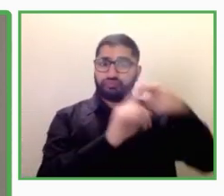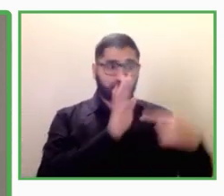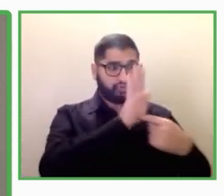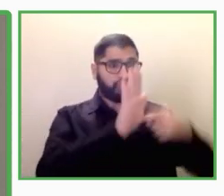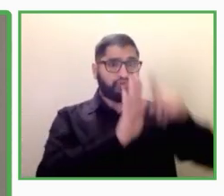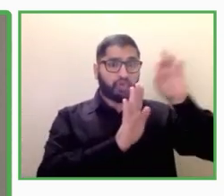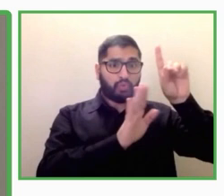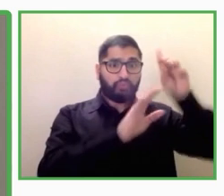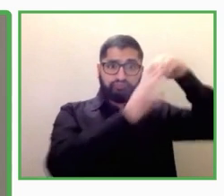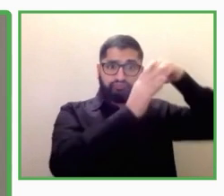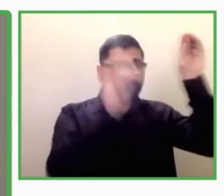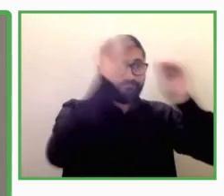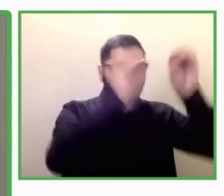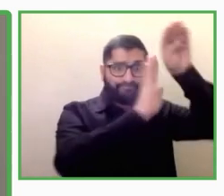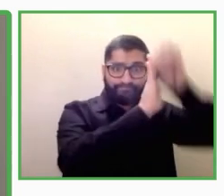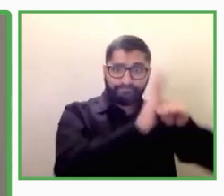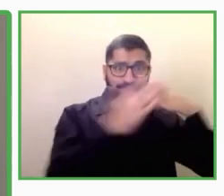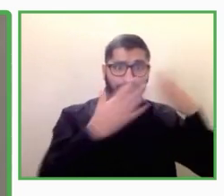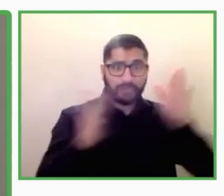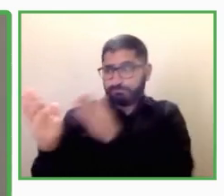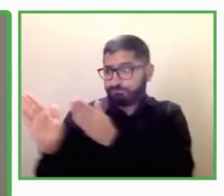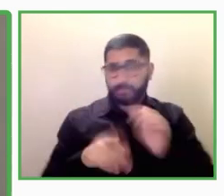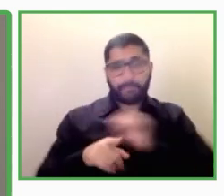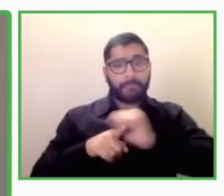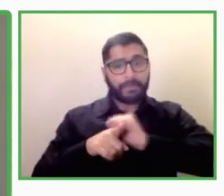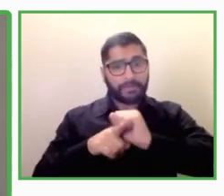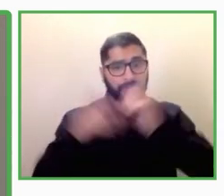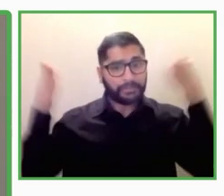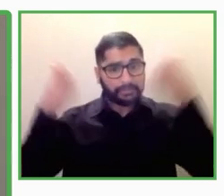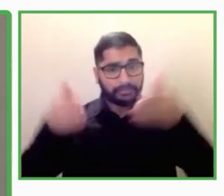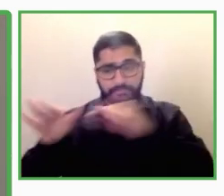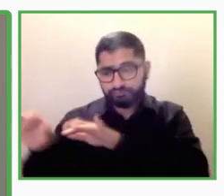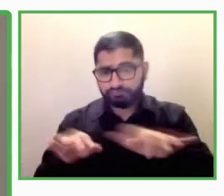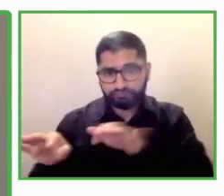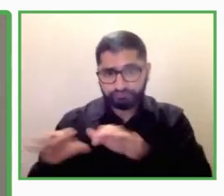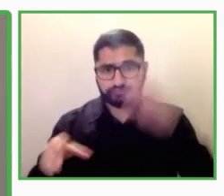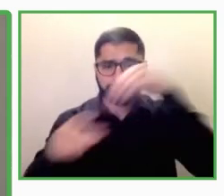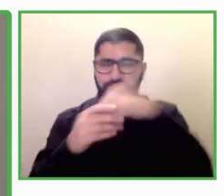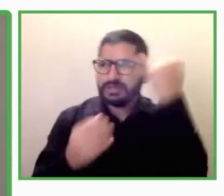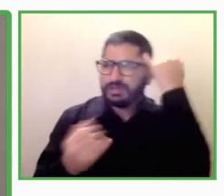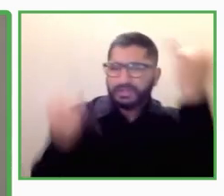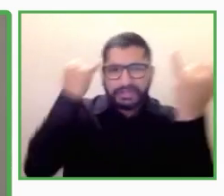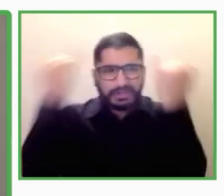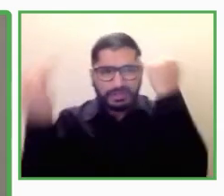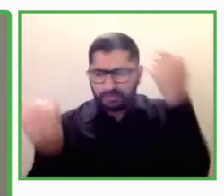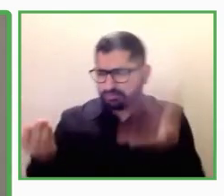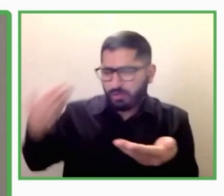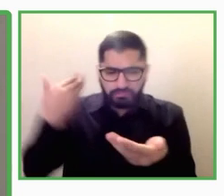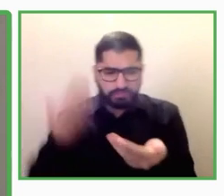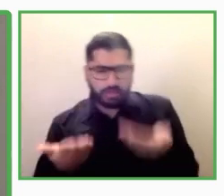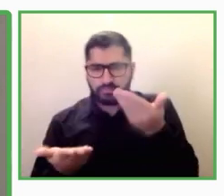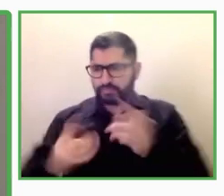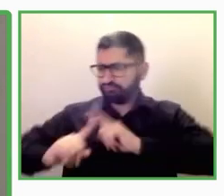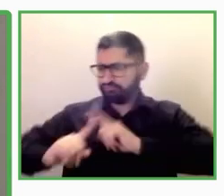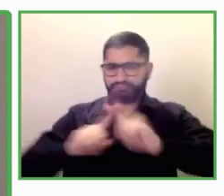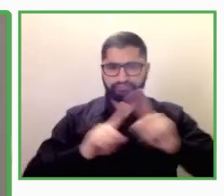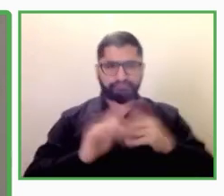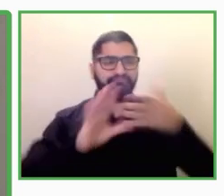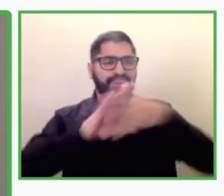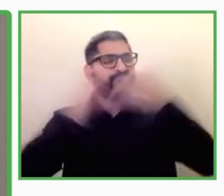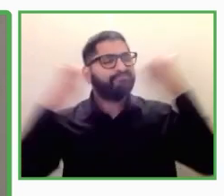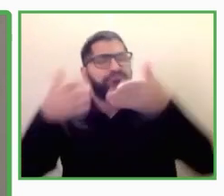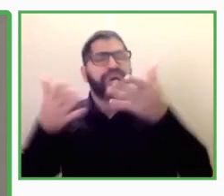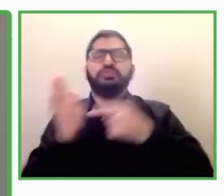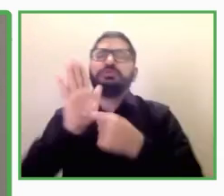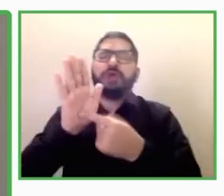los algoritmos sesgados, la inaccesibilidad, por ejemplo, de los sitios web, atendiendo también, por ejemplo, a todo lo que implica